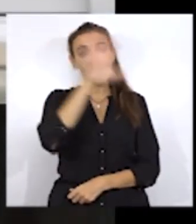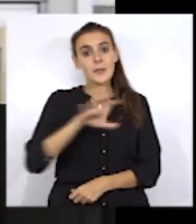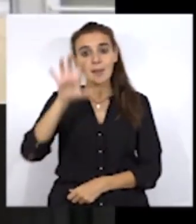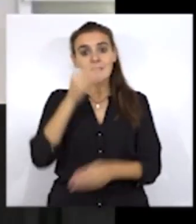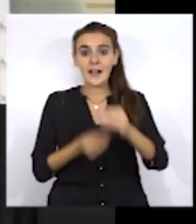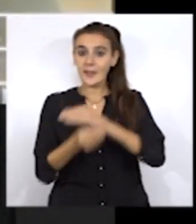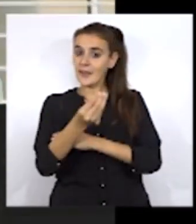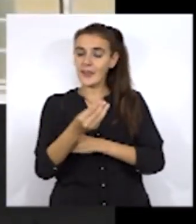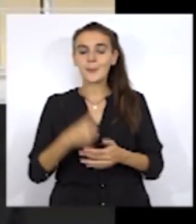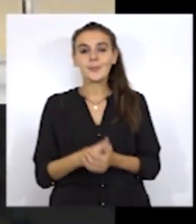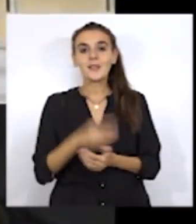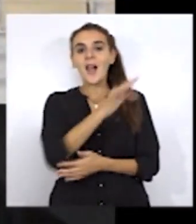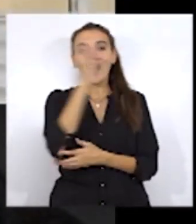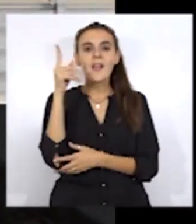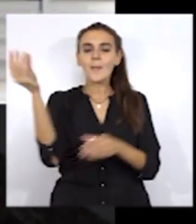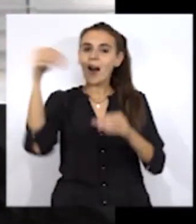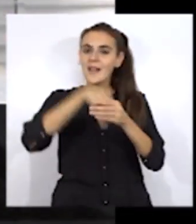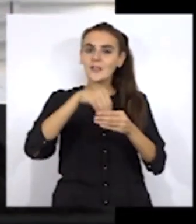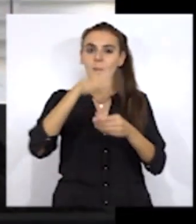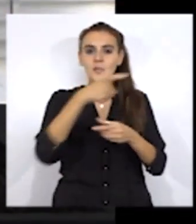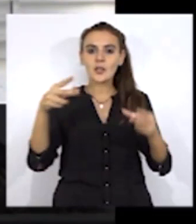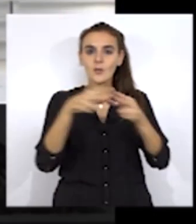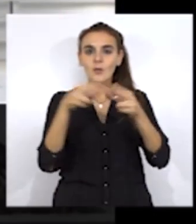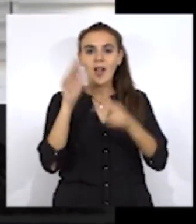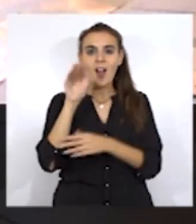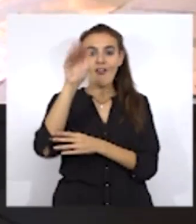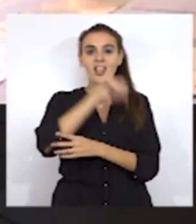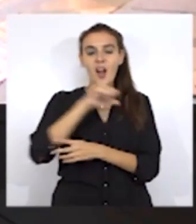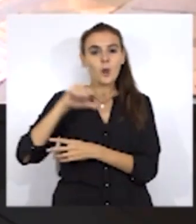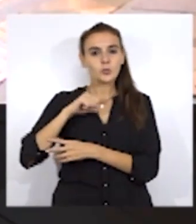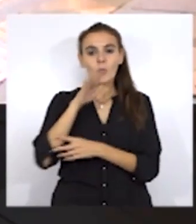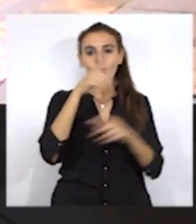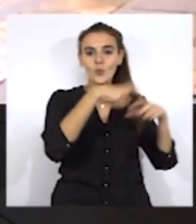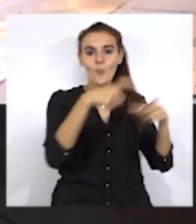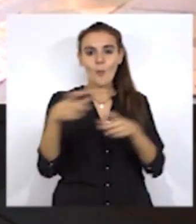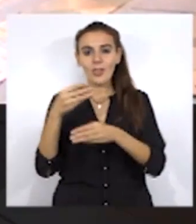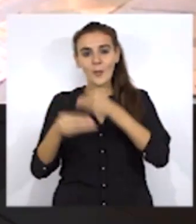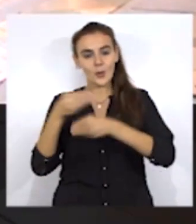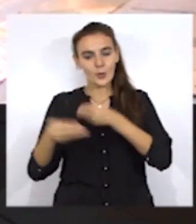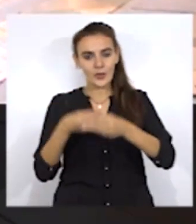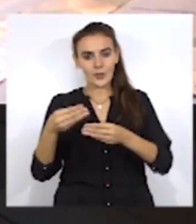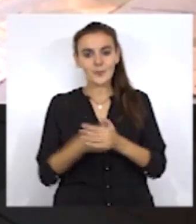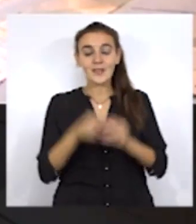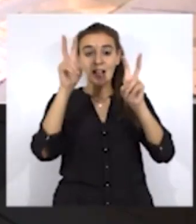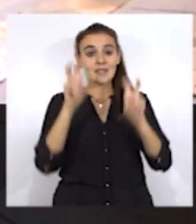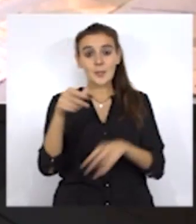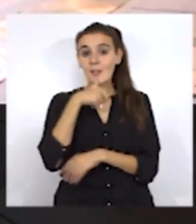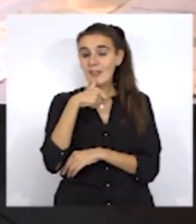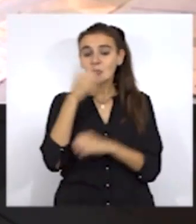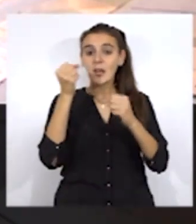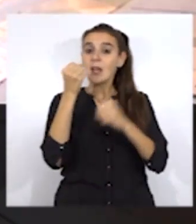incluye los afiliados extranjeros autónomos por sectores de producción. Respecto a Ceuta, el número medio de afiliados